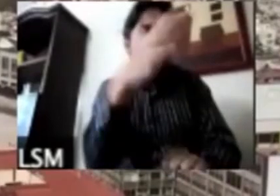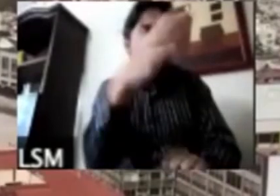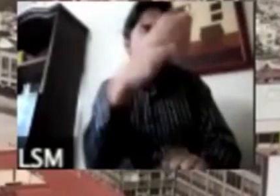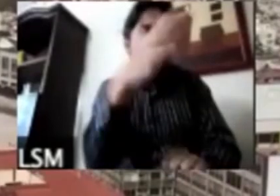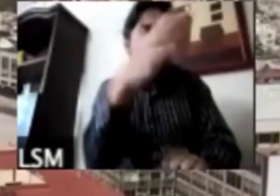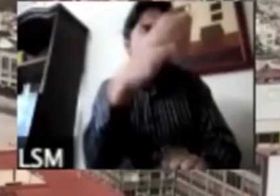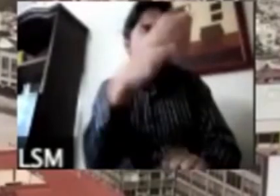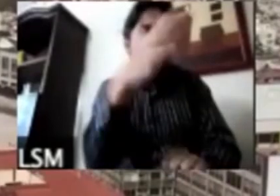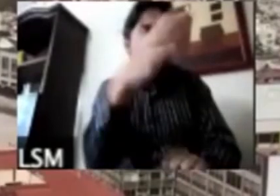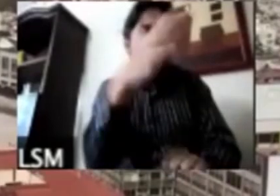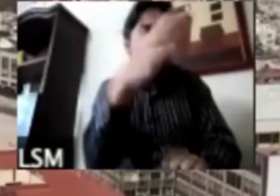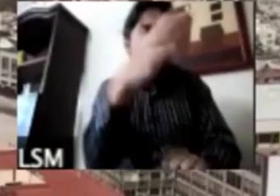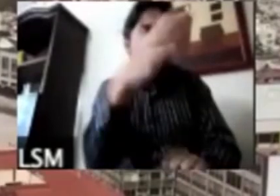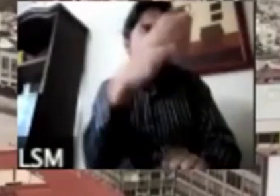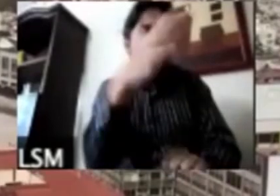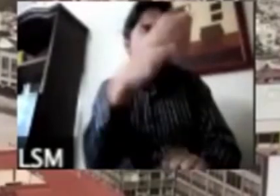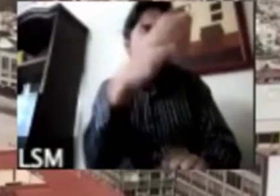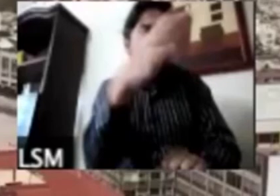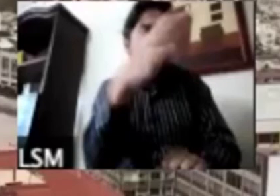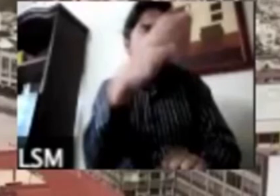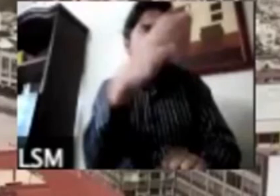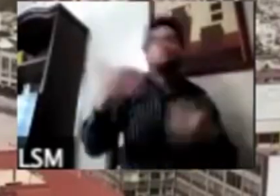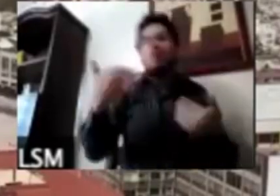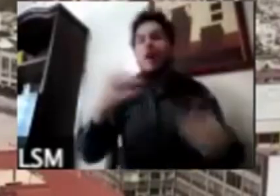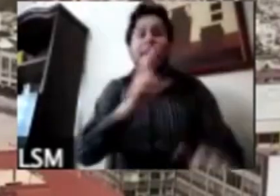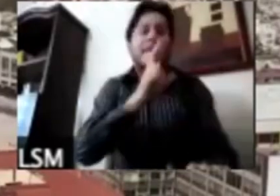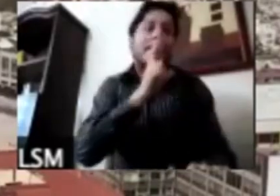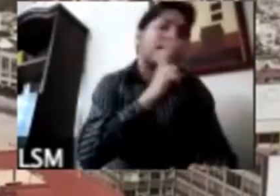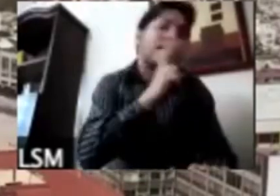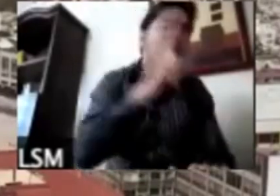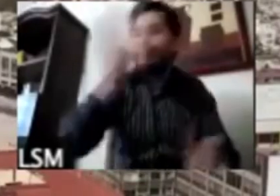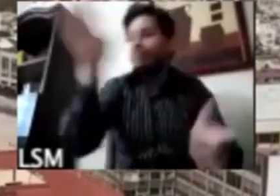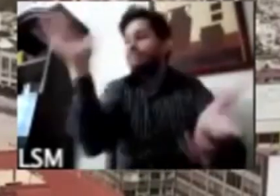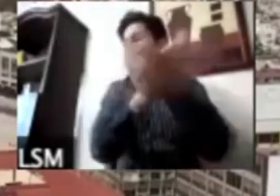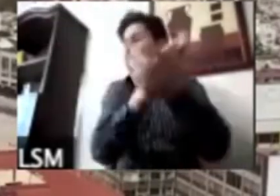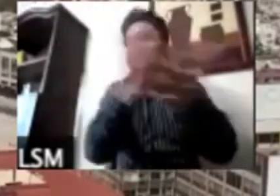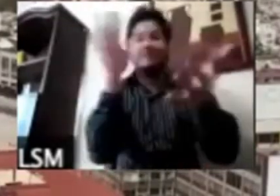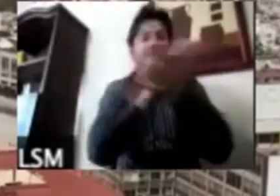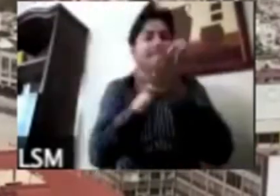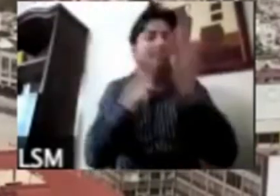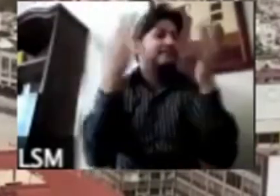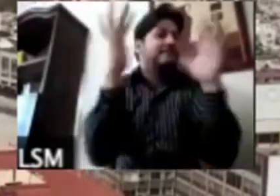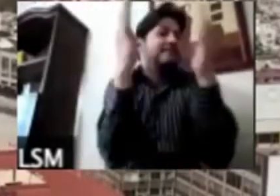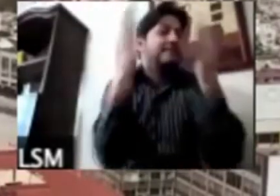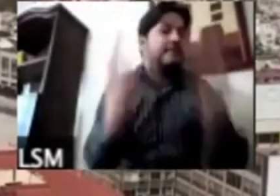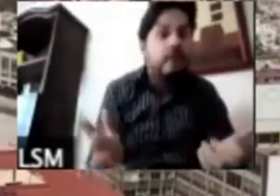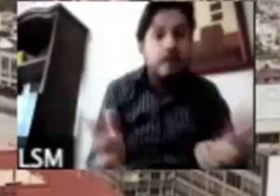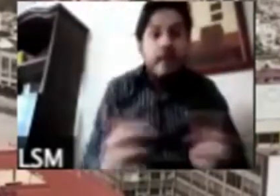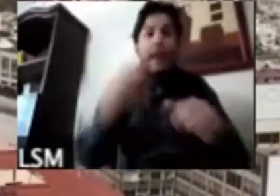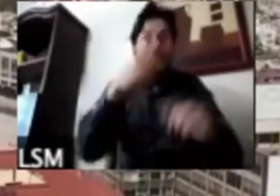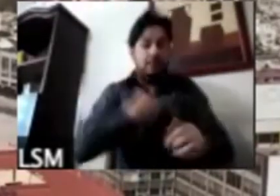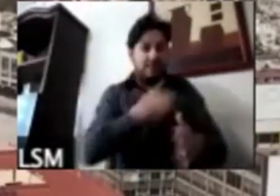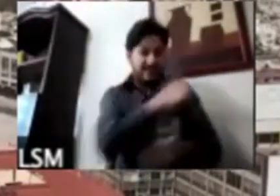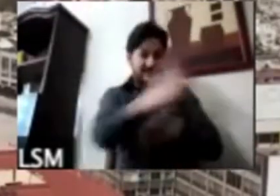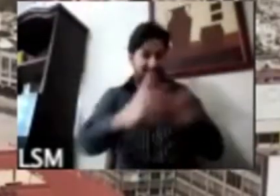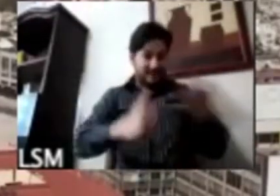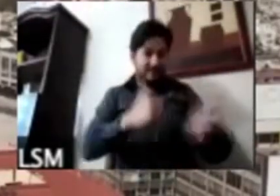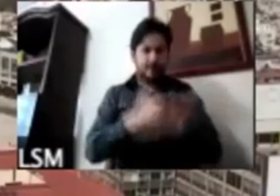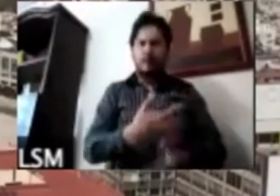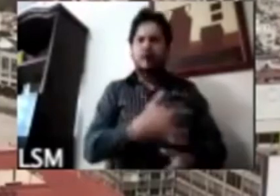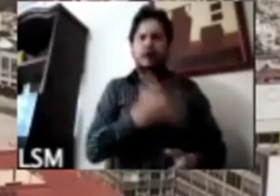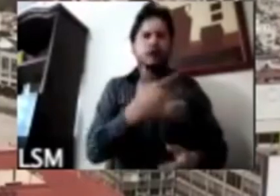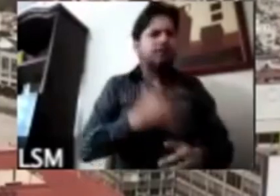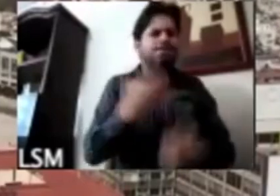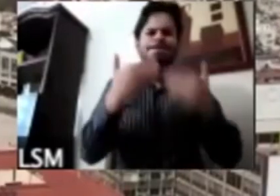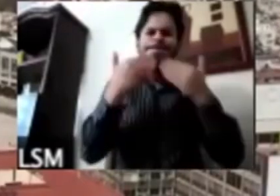subían de alguna manera fue la oportunidad de un gobernante para mostrarse líder y el ciudadano empezó a verse como líder en el